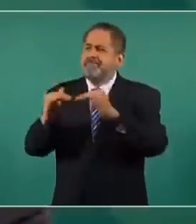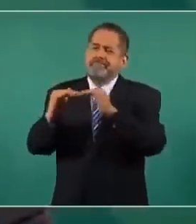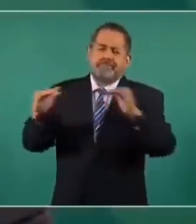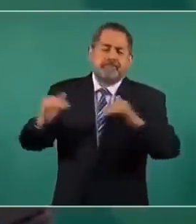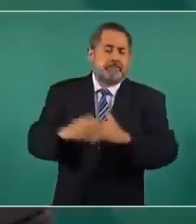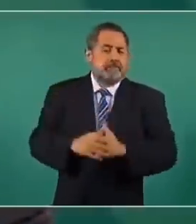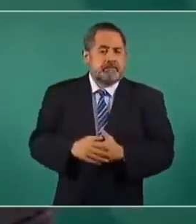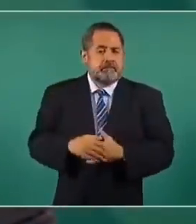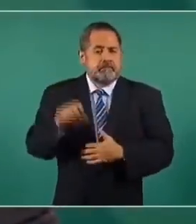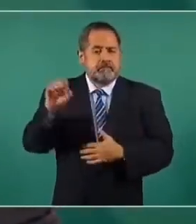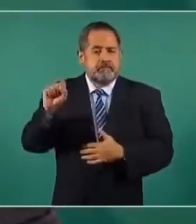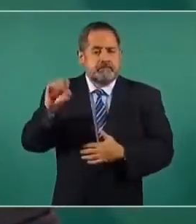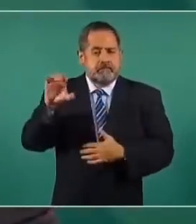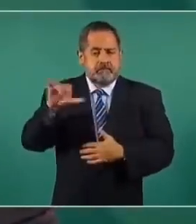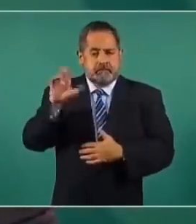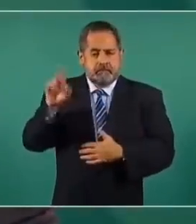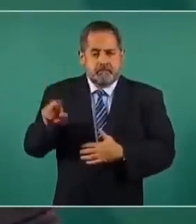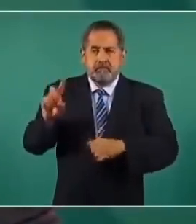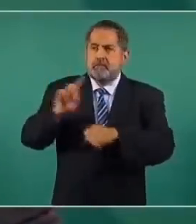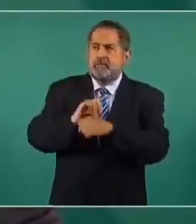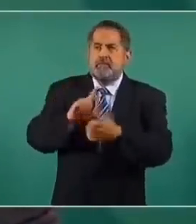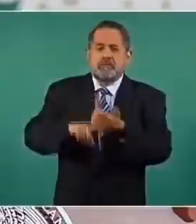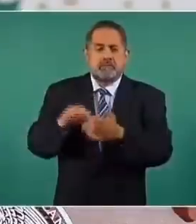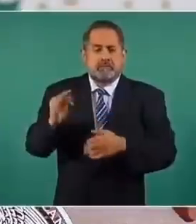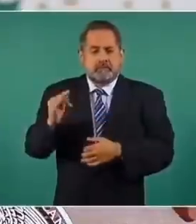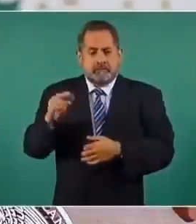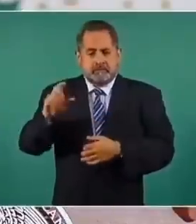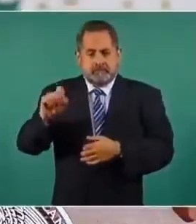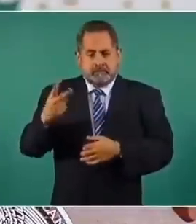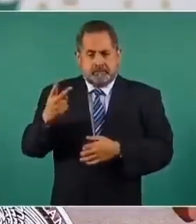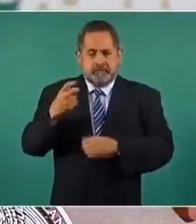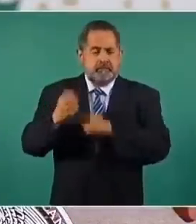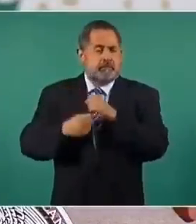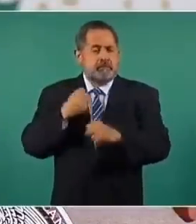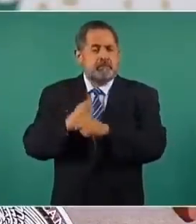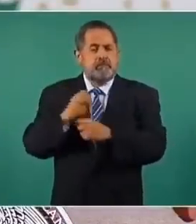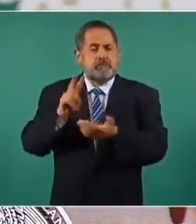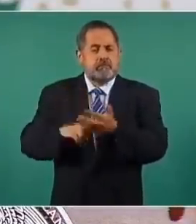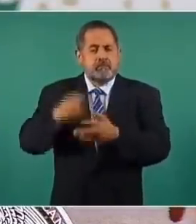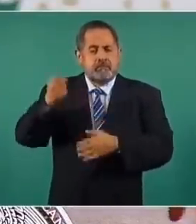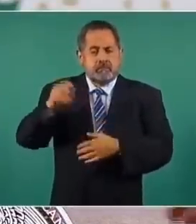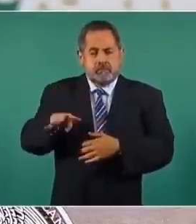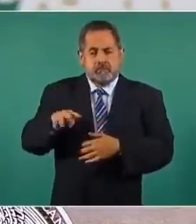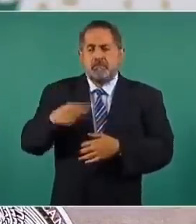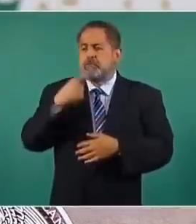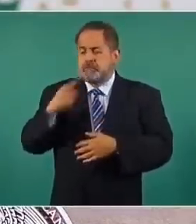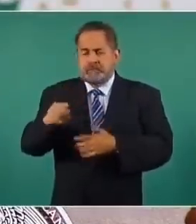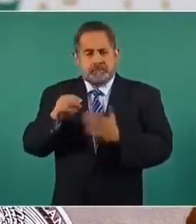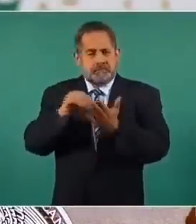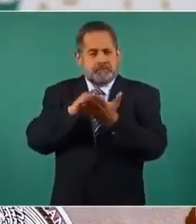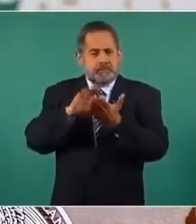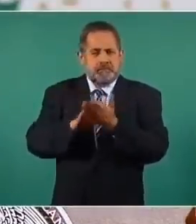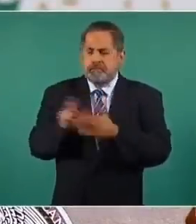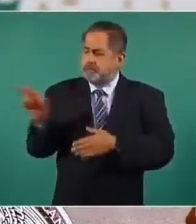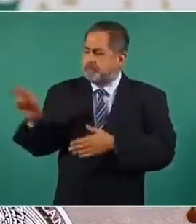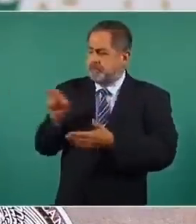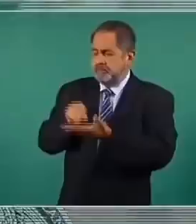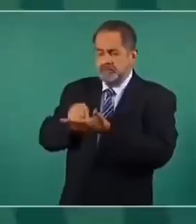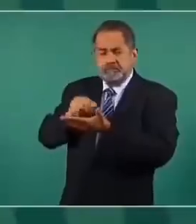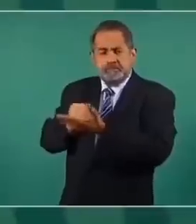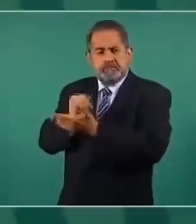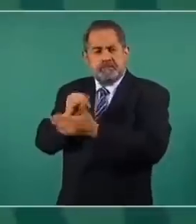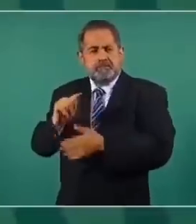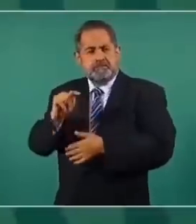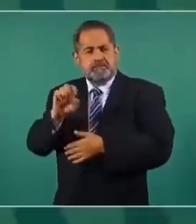La Suprema Corte de Justicia, desde el 22 de febrero de 2019, estableció una tesis de jurisprudencia